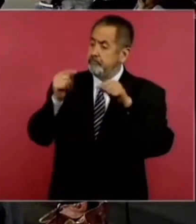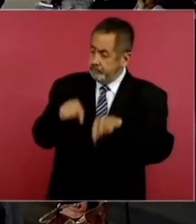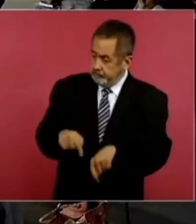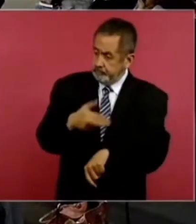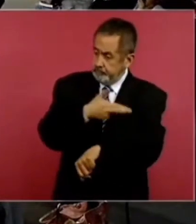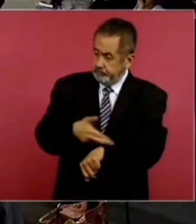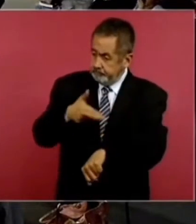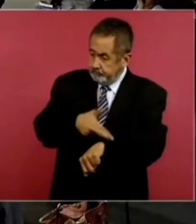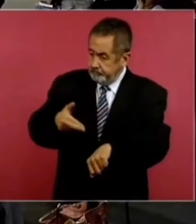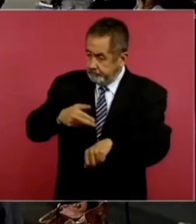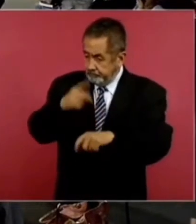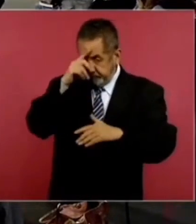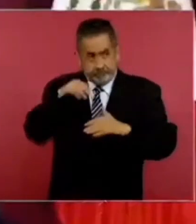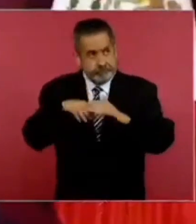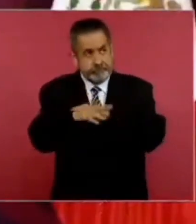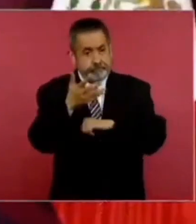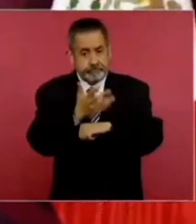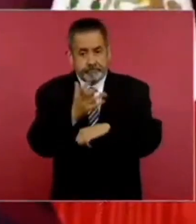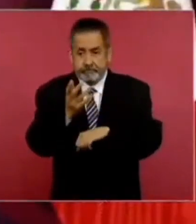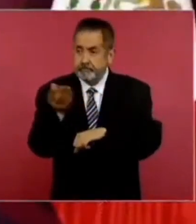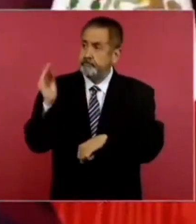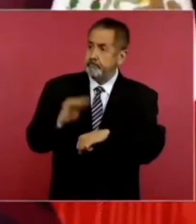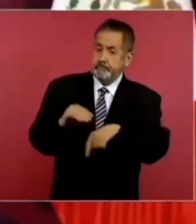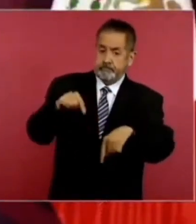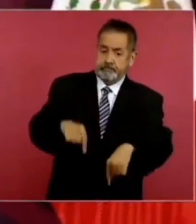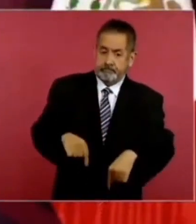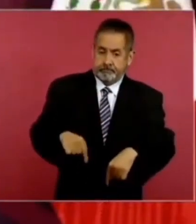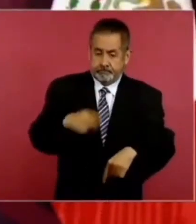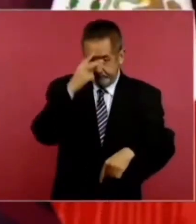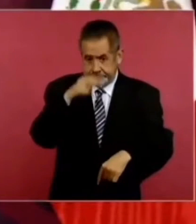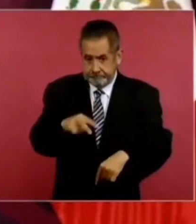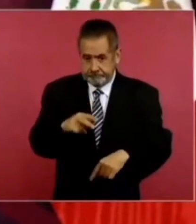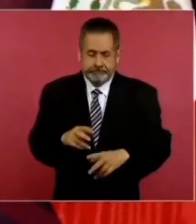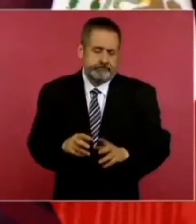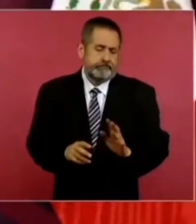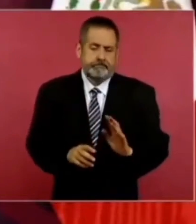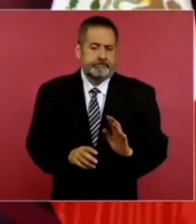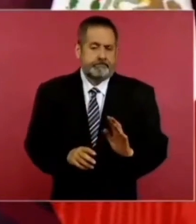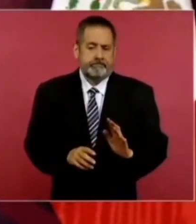que sitios de